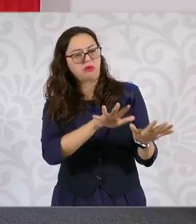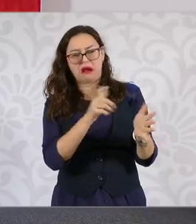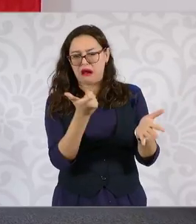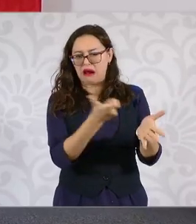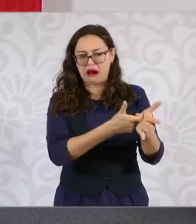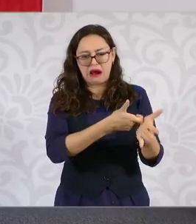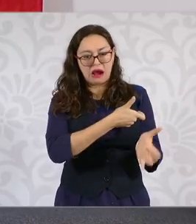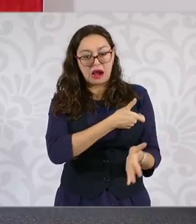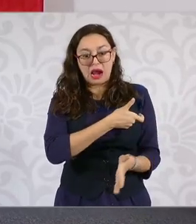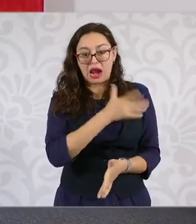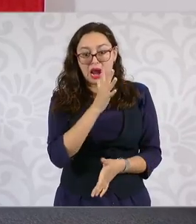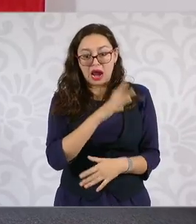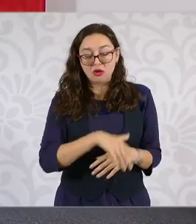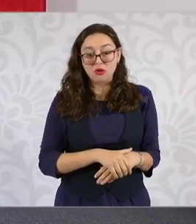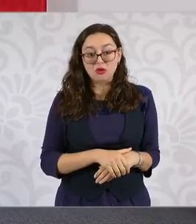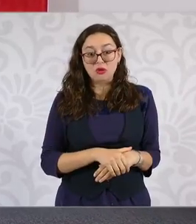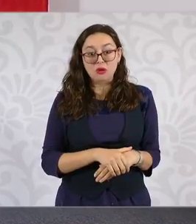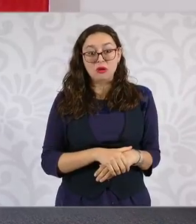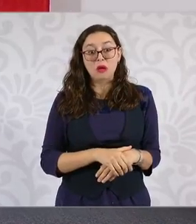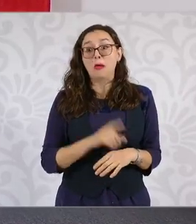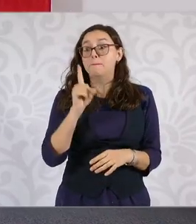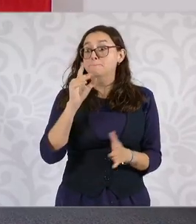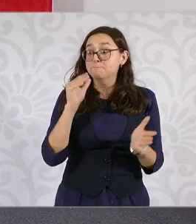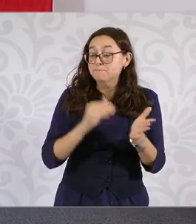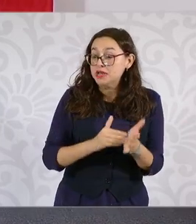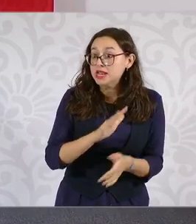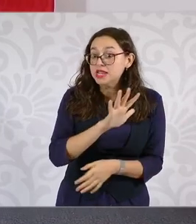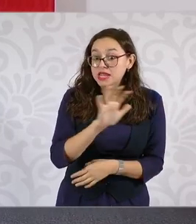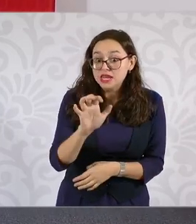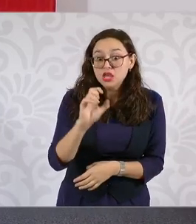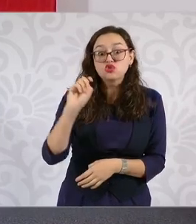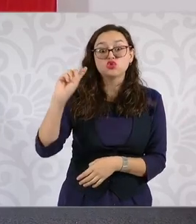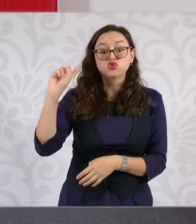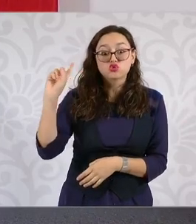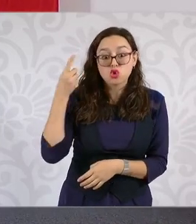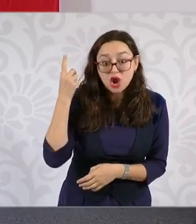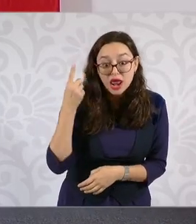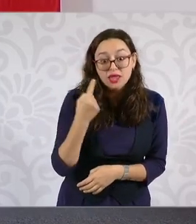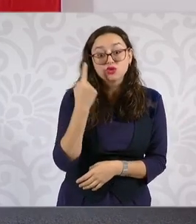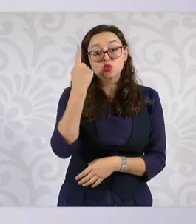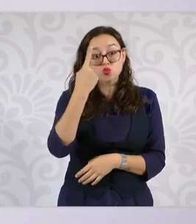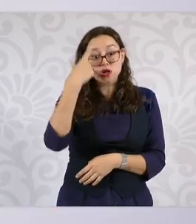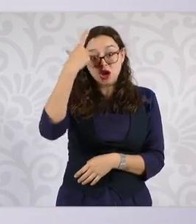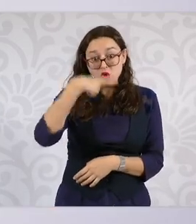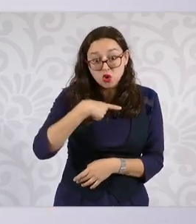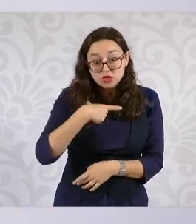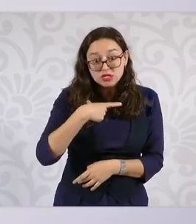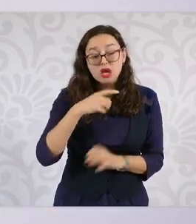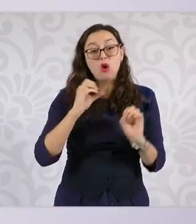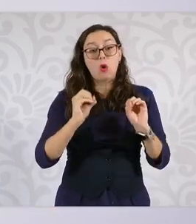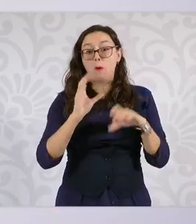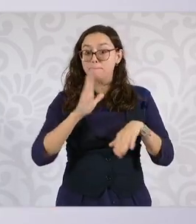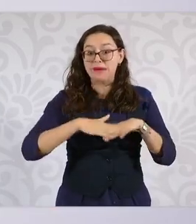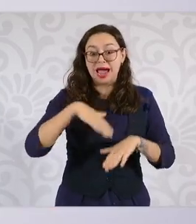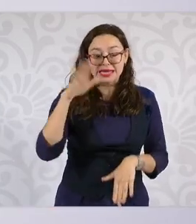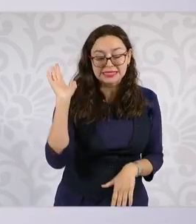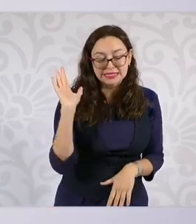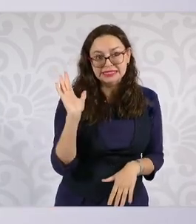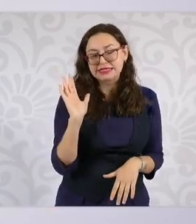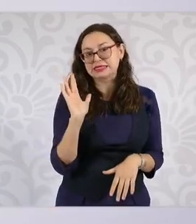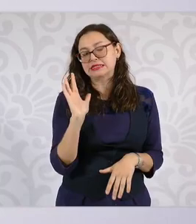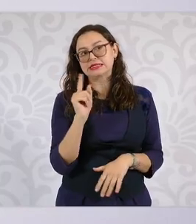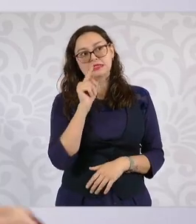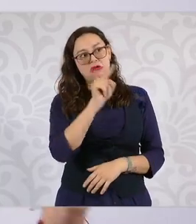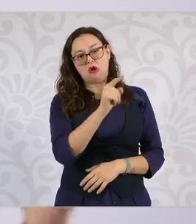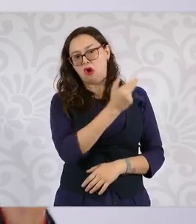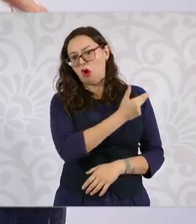mil quinientos dólares promedio, mil quinientos dólares o más, porque hay hoteles en